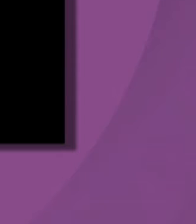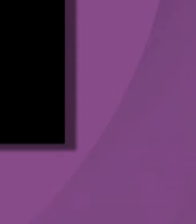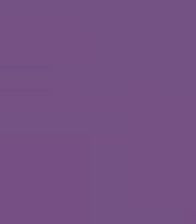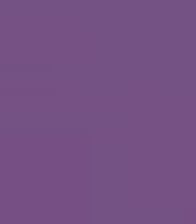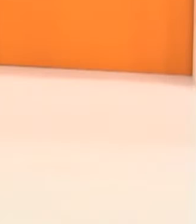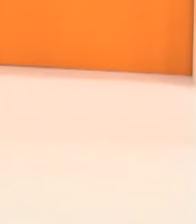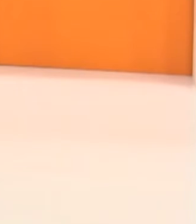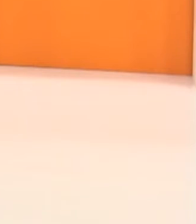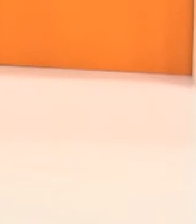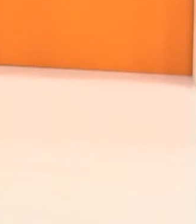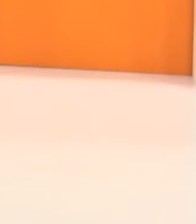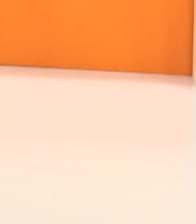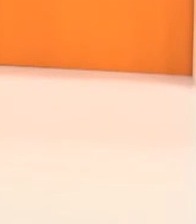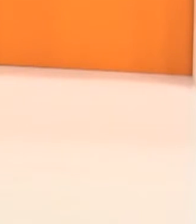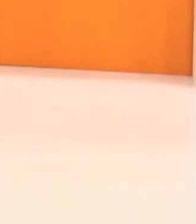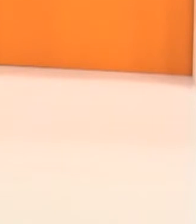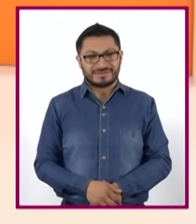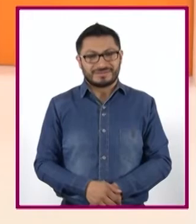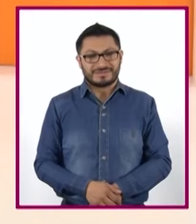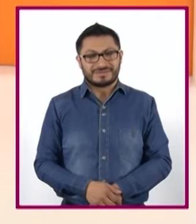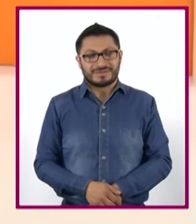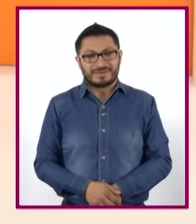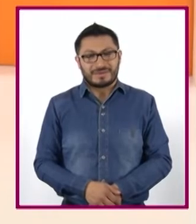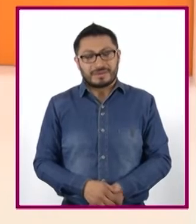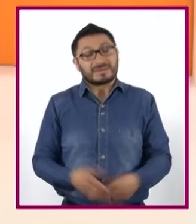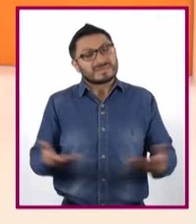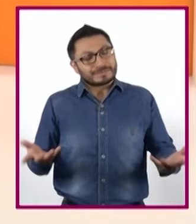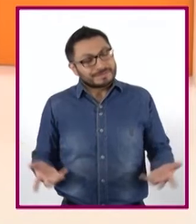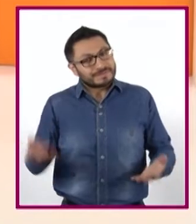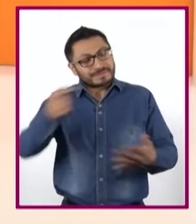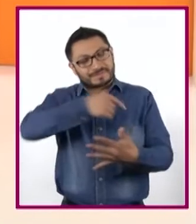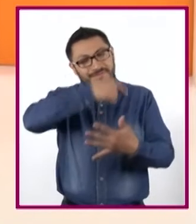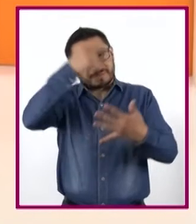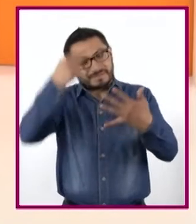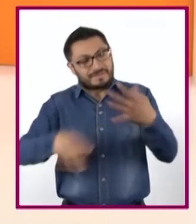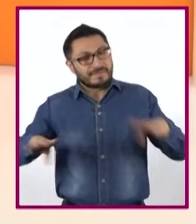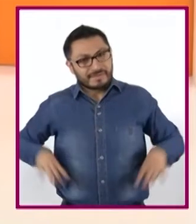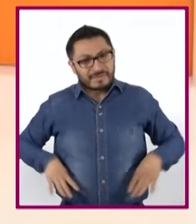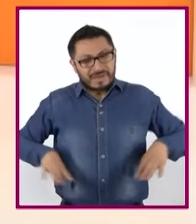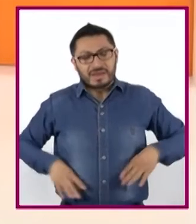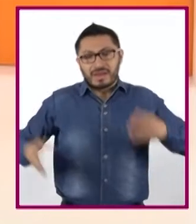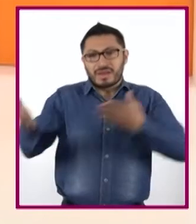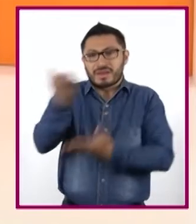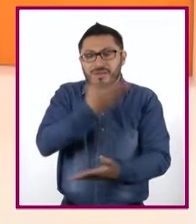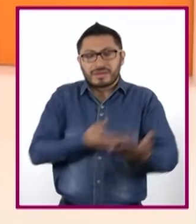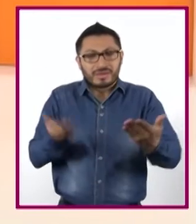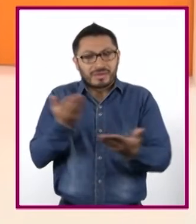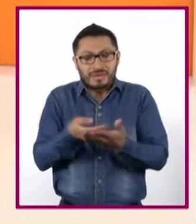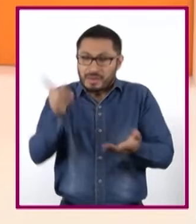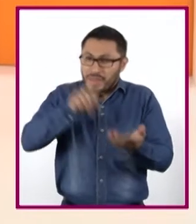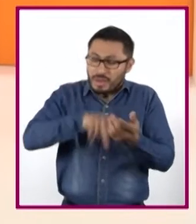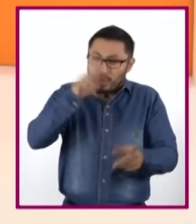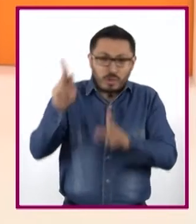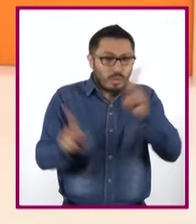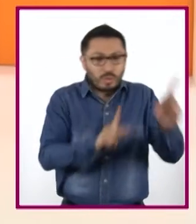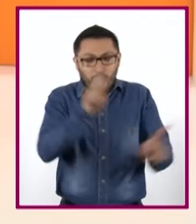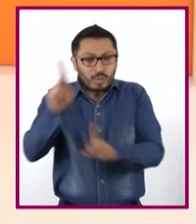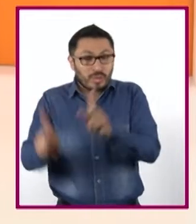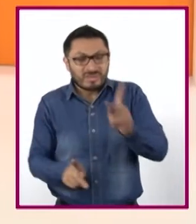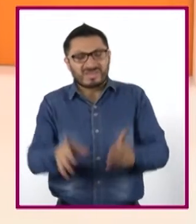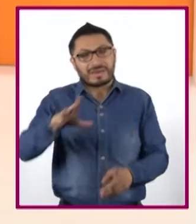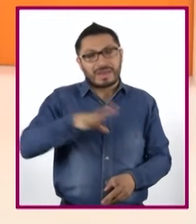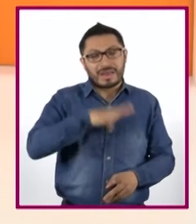De forma general, a los elementos que comparten estos pueblos se les ha llamado